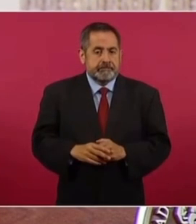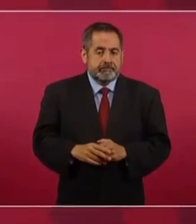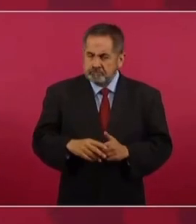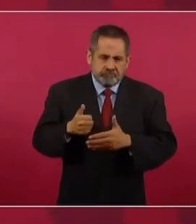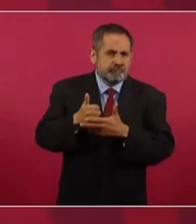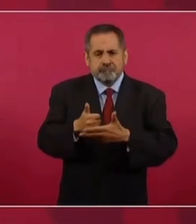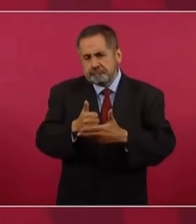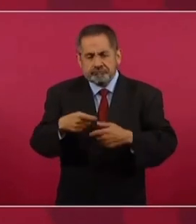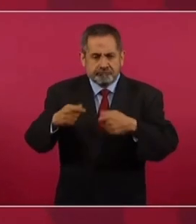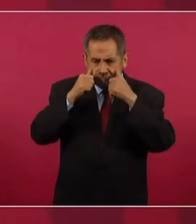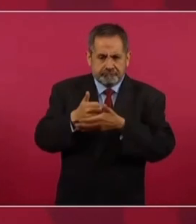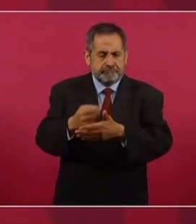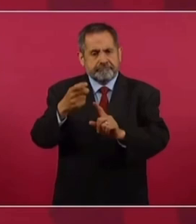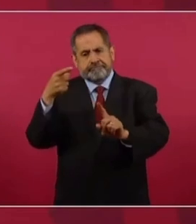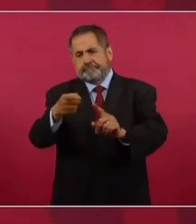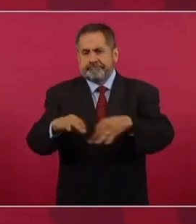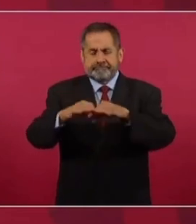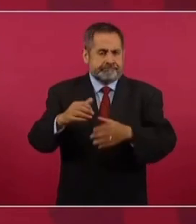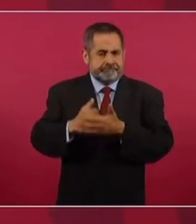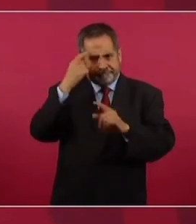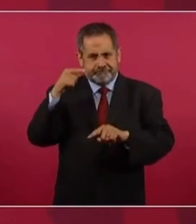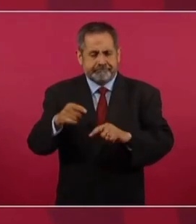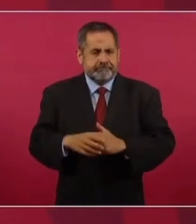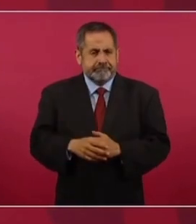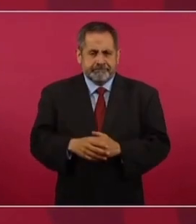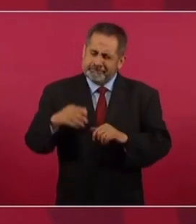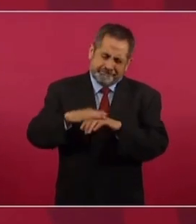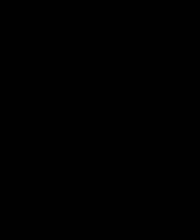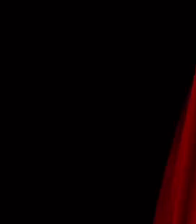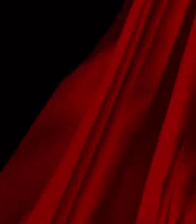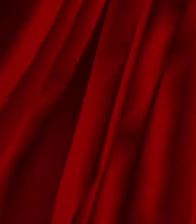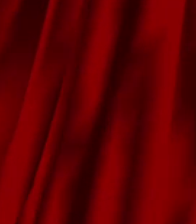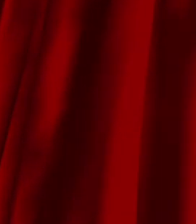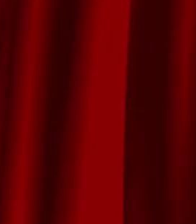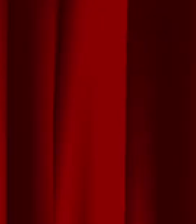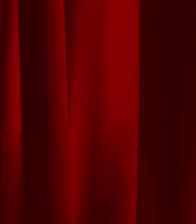Y sí, ayudar. Esa nuestra función principal. Claro. sí, De Gracias.